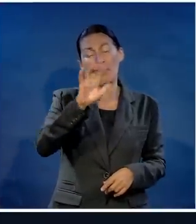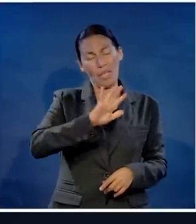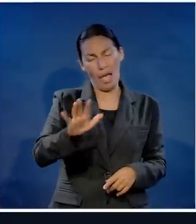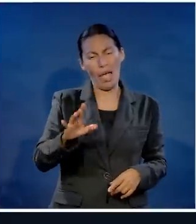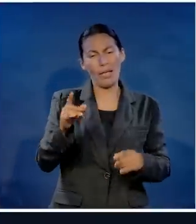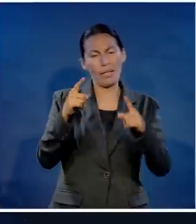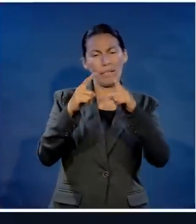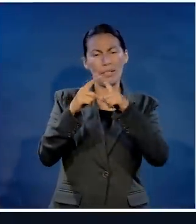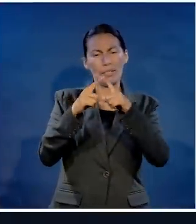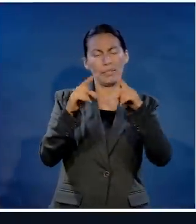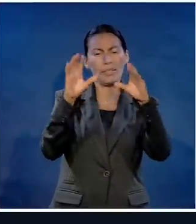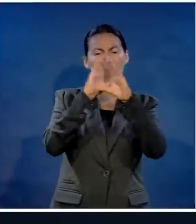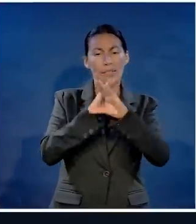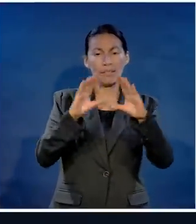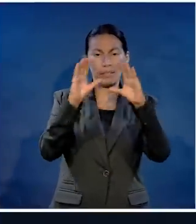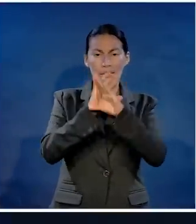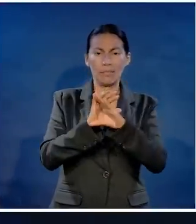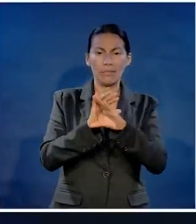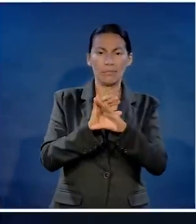cantando en su iglesia.